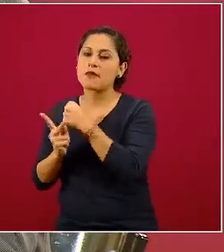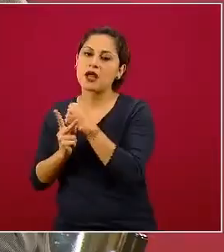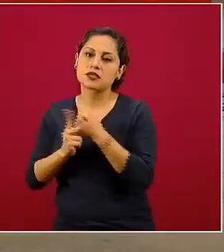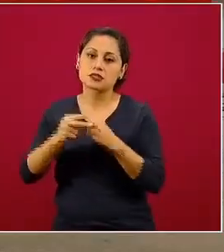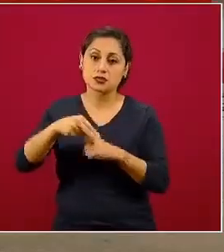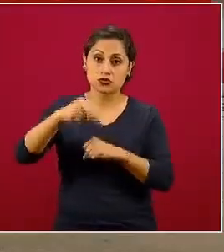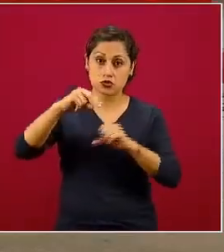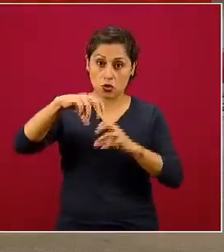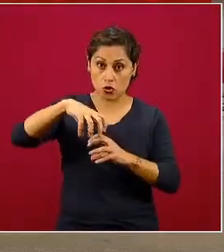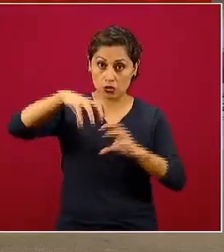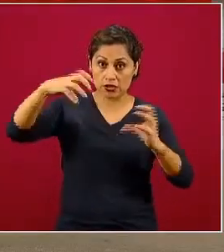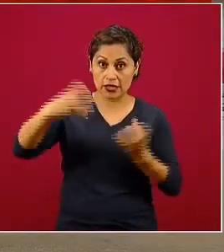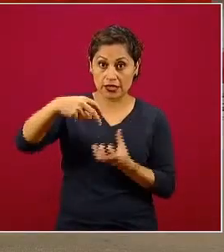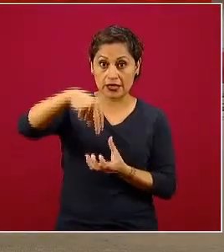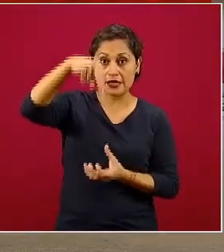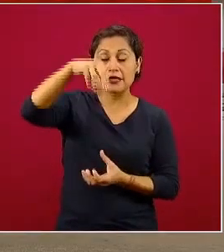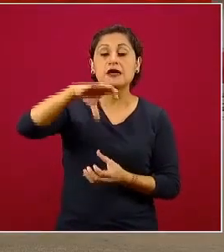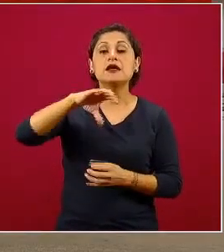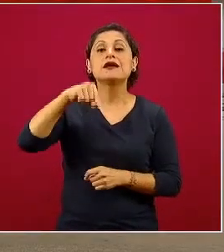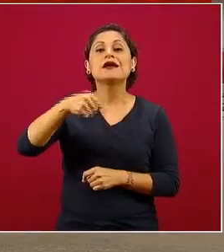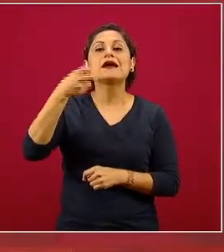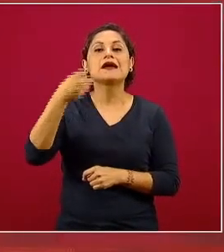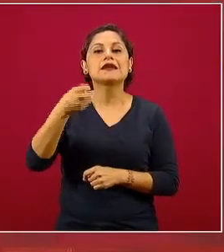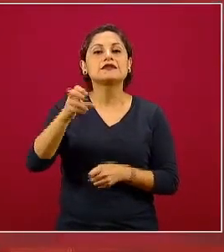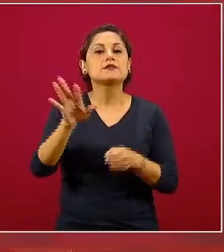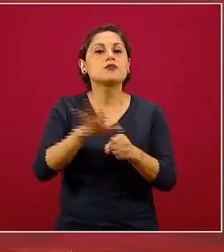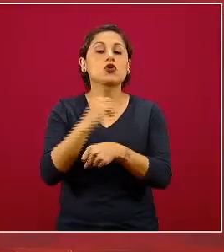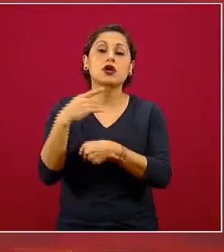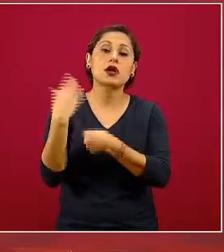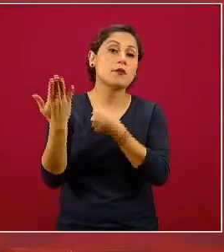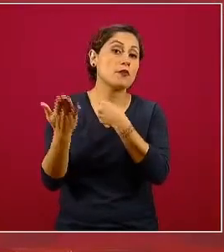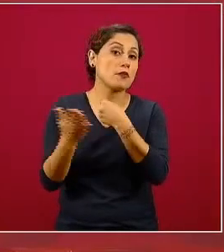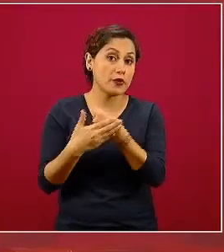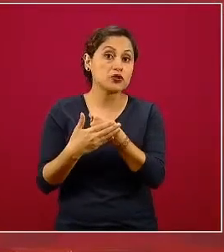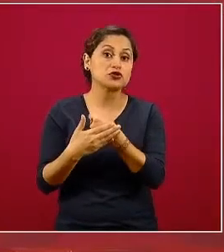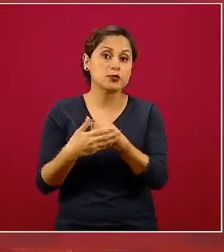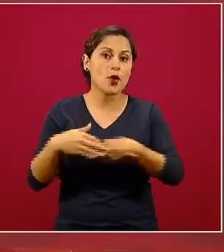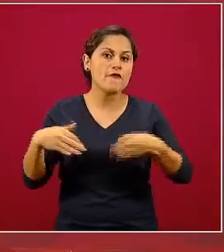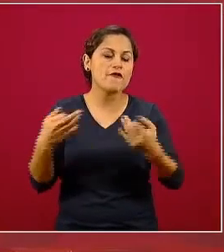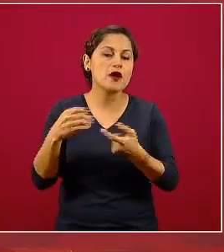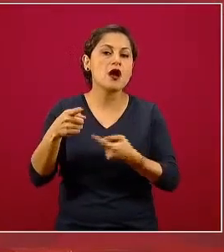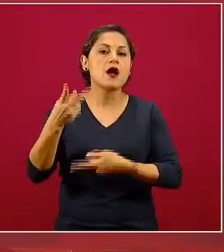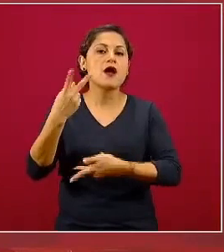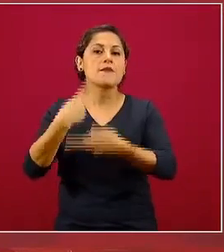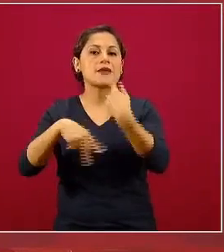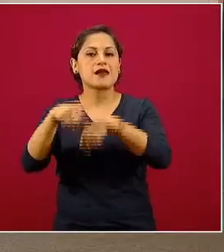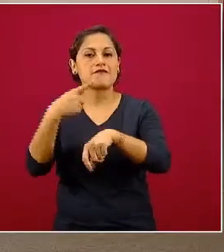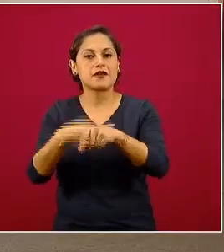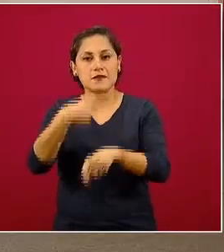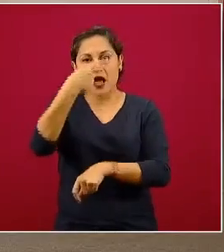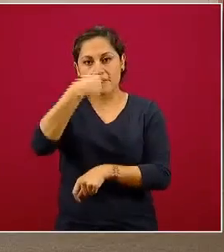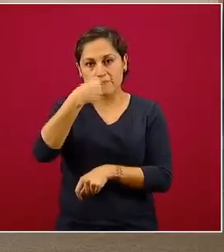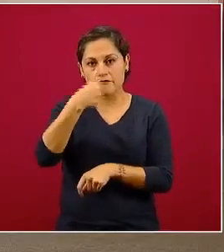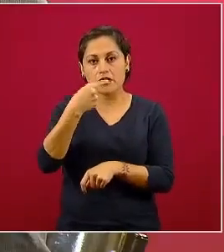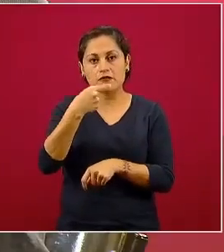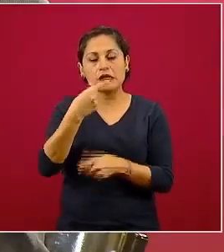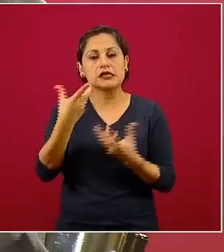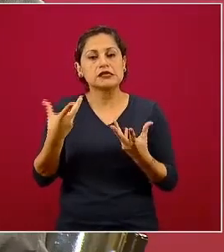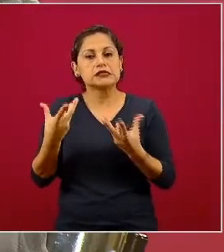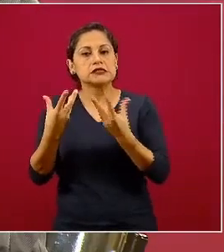ante la posibilidad de que se junten estas dos enfermedades al mismo tiempo entre octubre